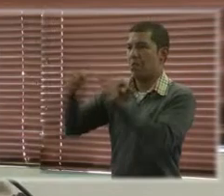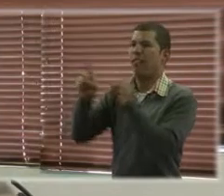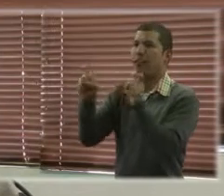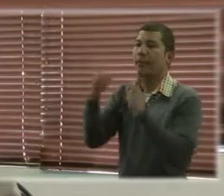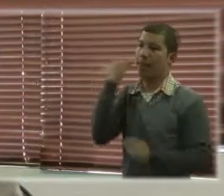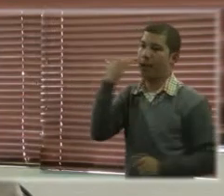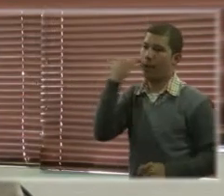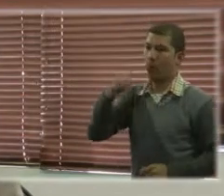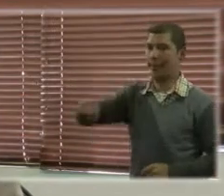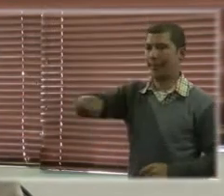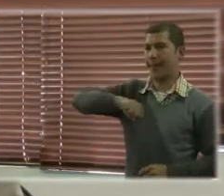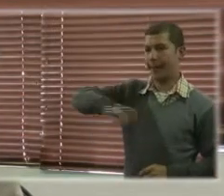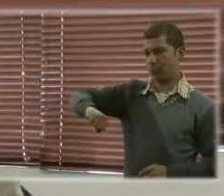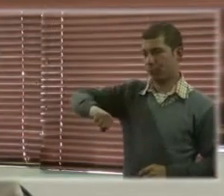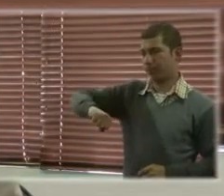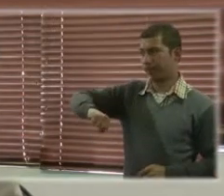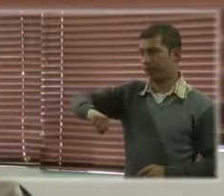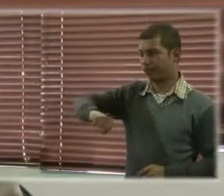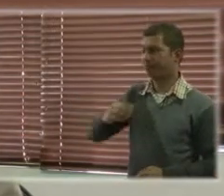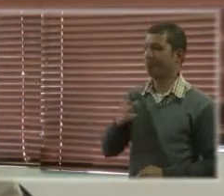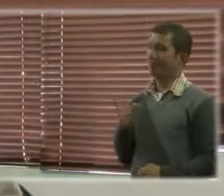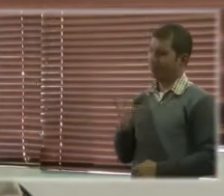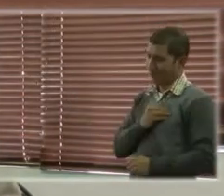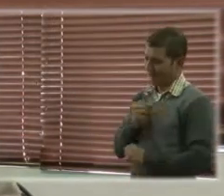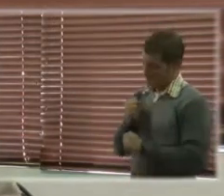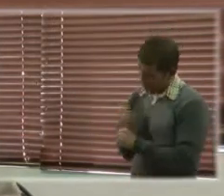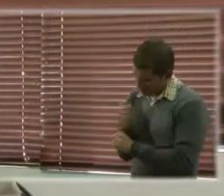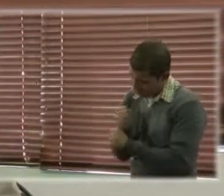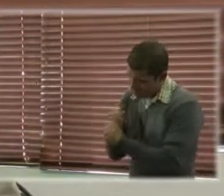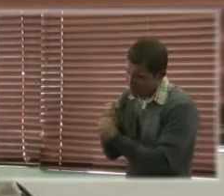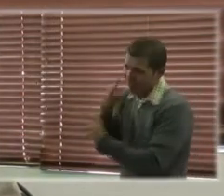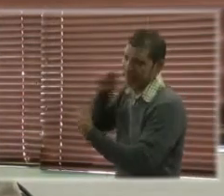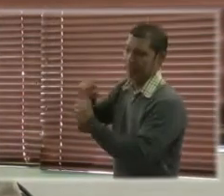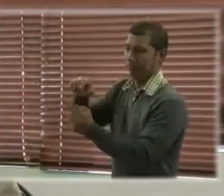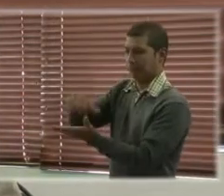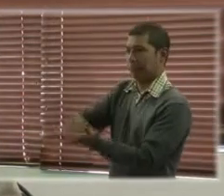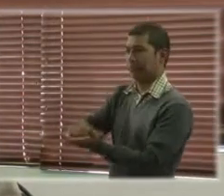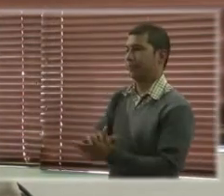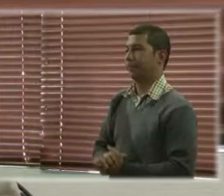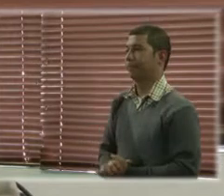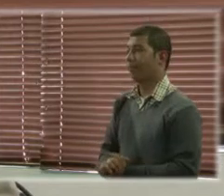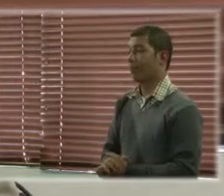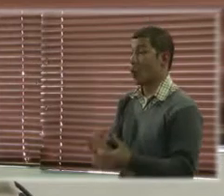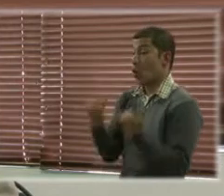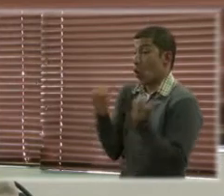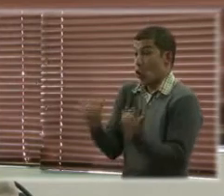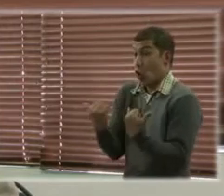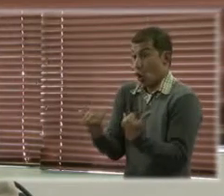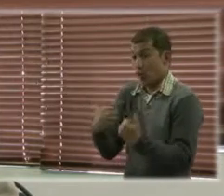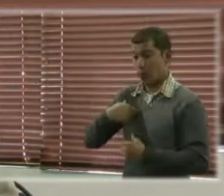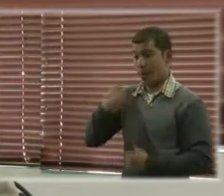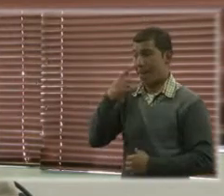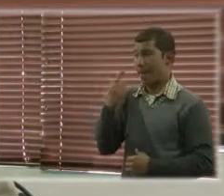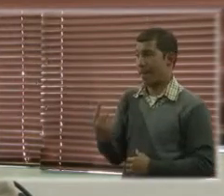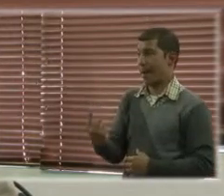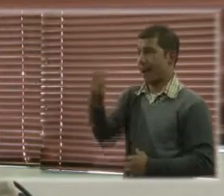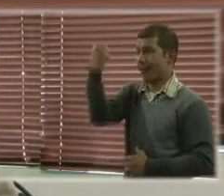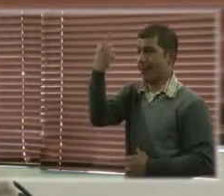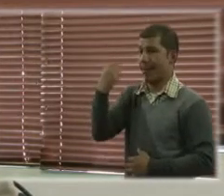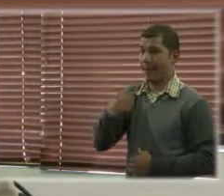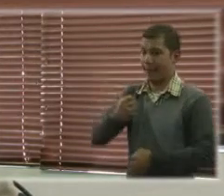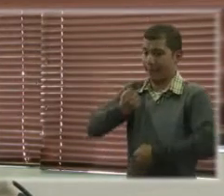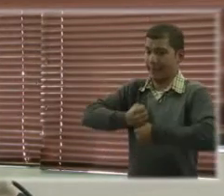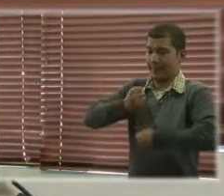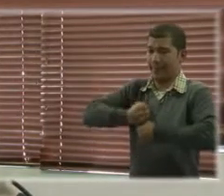que para allá va nuestro trabajo, hoy es mi primer día de agenda